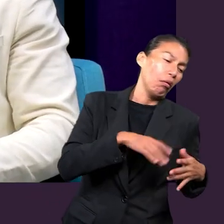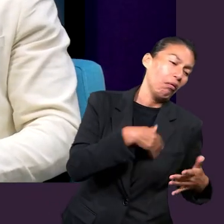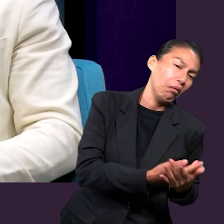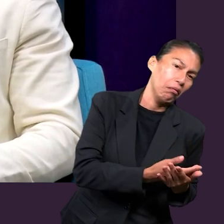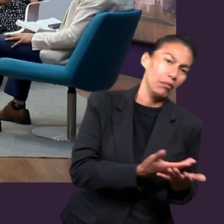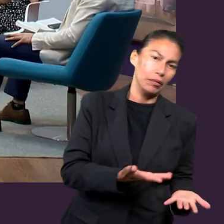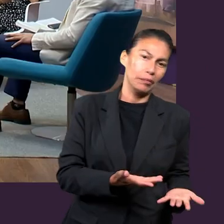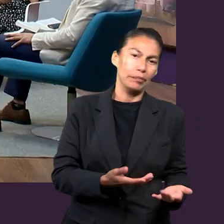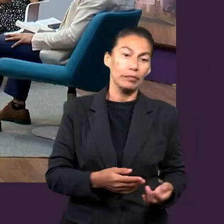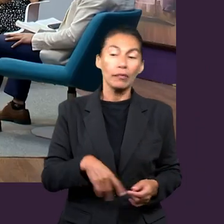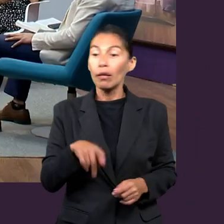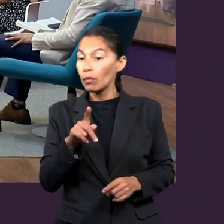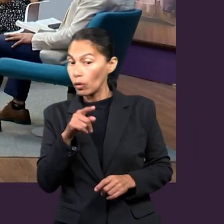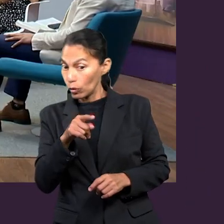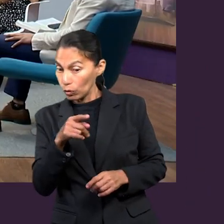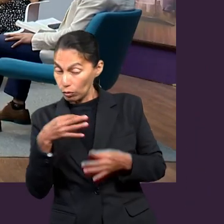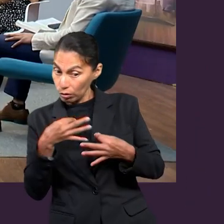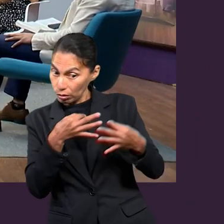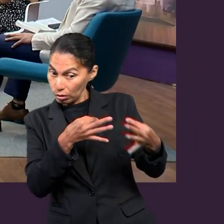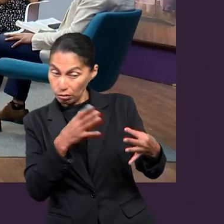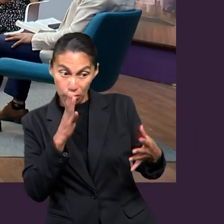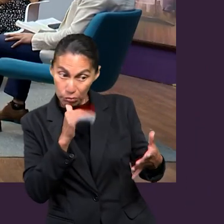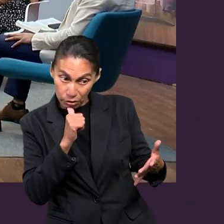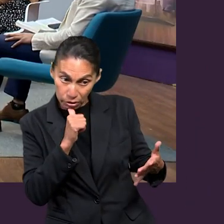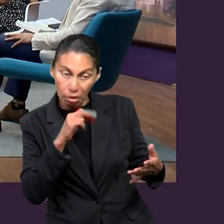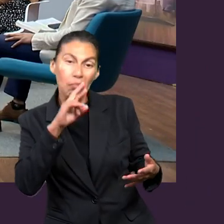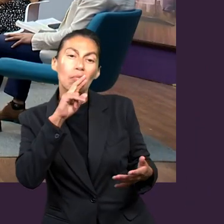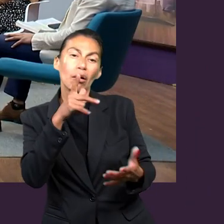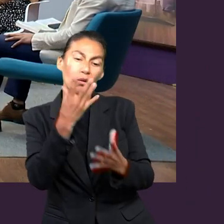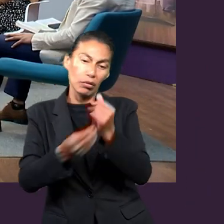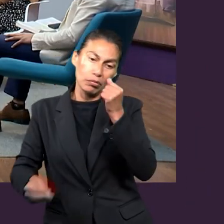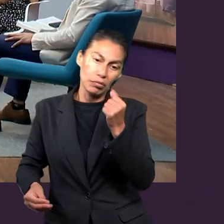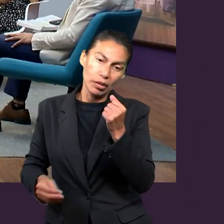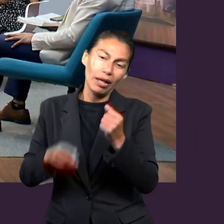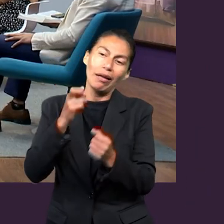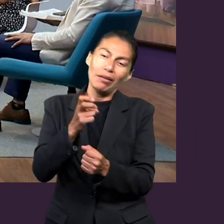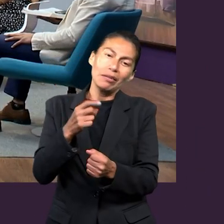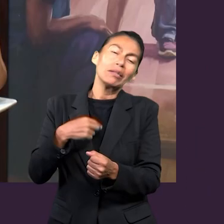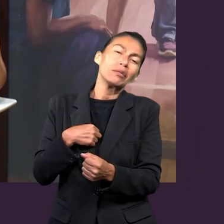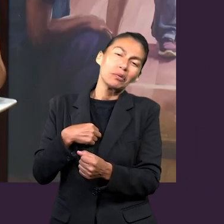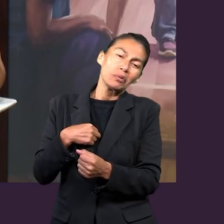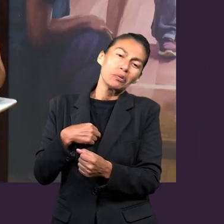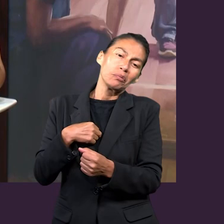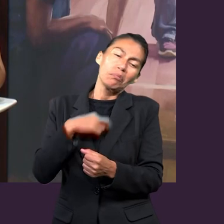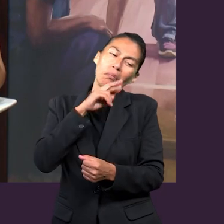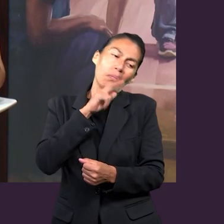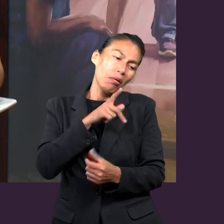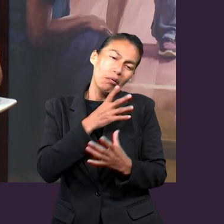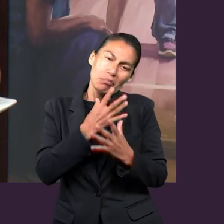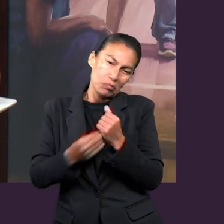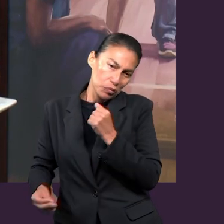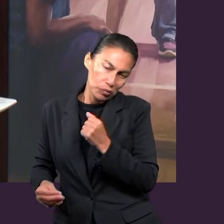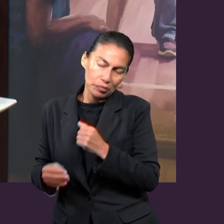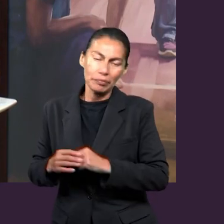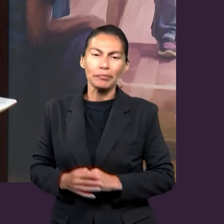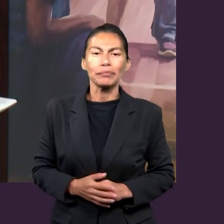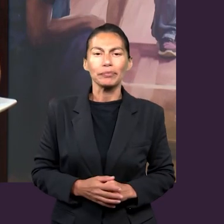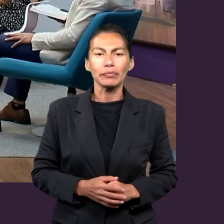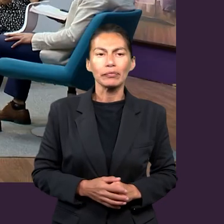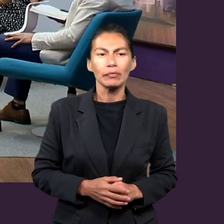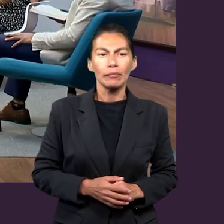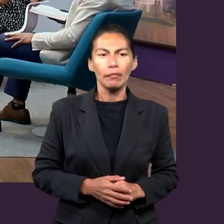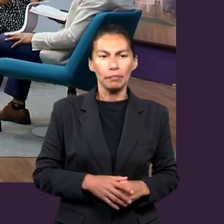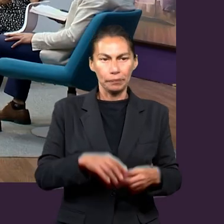tentación. Muy bien. Si no puedes con la tentación, huye. Huye. Entonces toca irnos. Muy bien. Porque no podemos muchas veces.